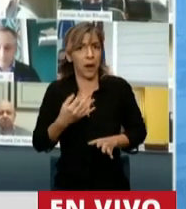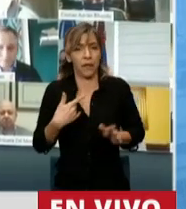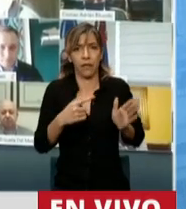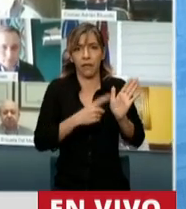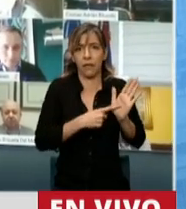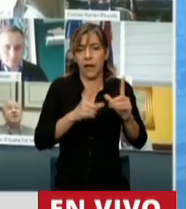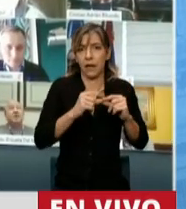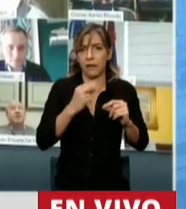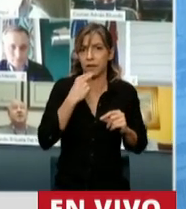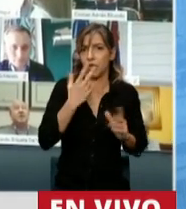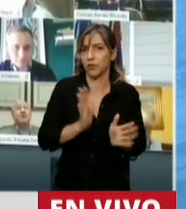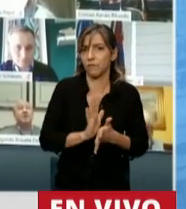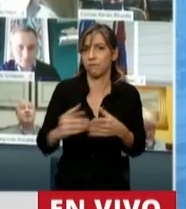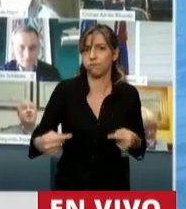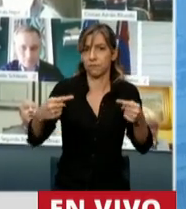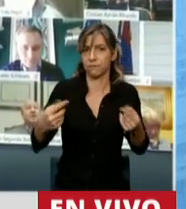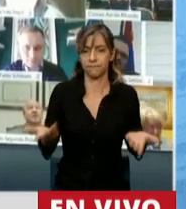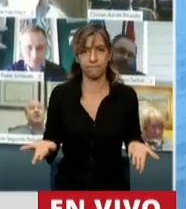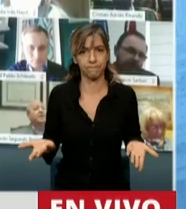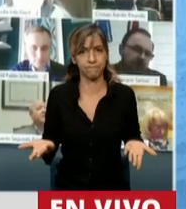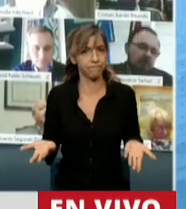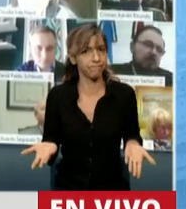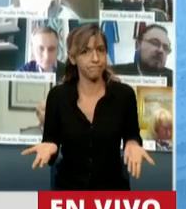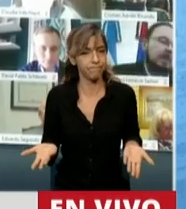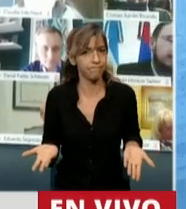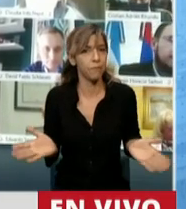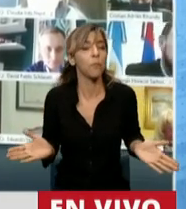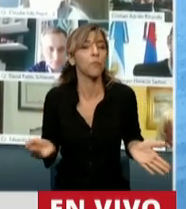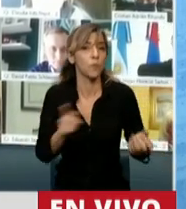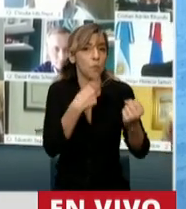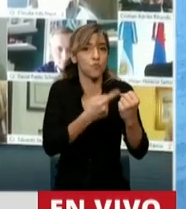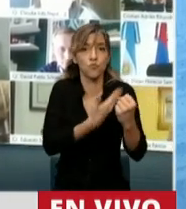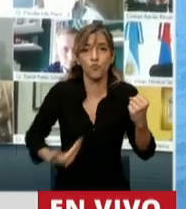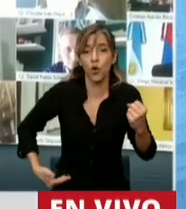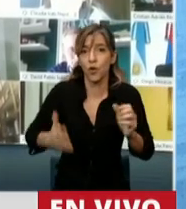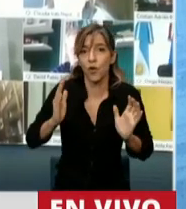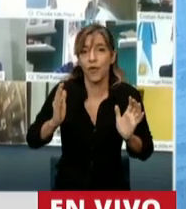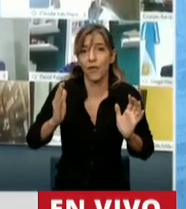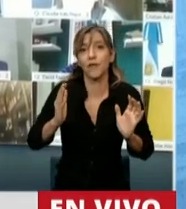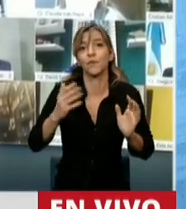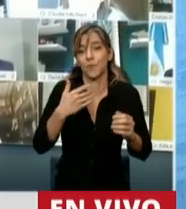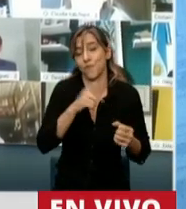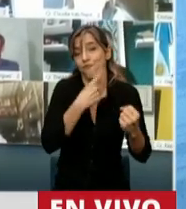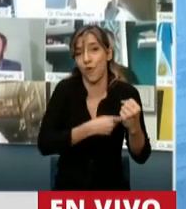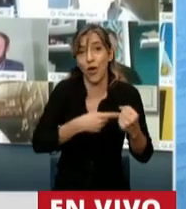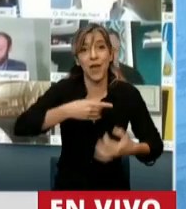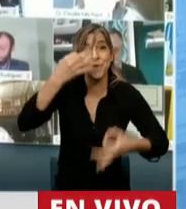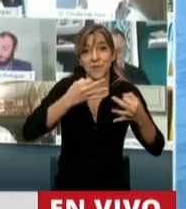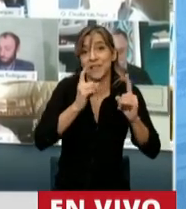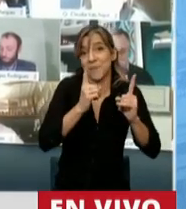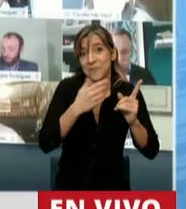pretende instalar el oficialismo, porque este artículo 11 va en contra de lo que el Poder Judicial en la Argentina está haciendo con